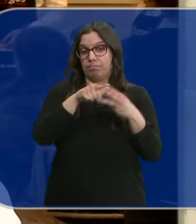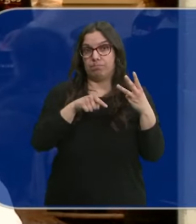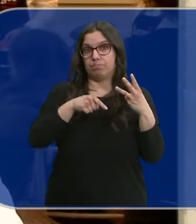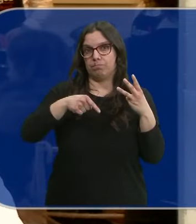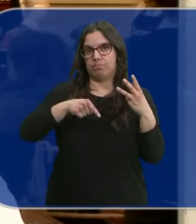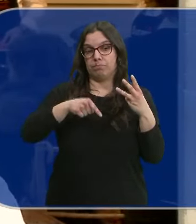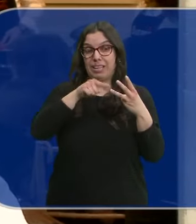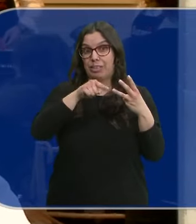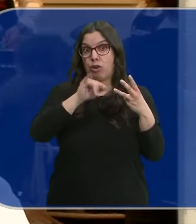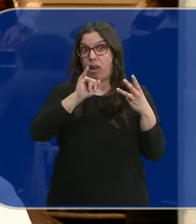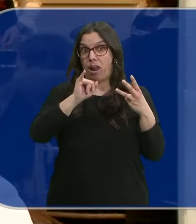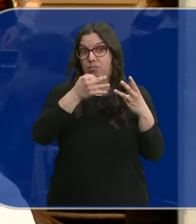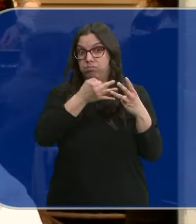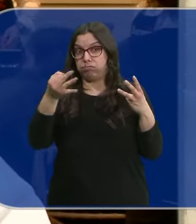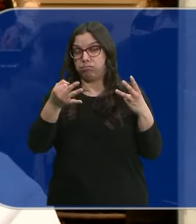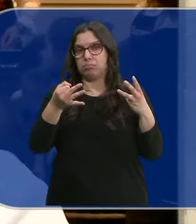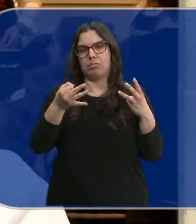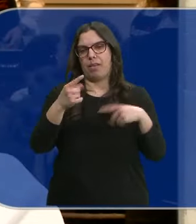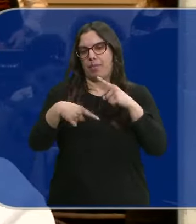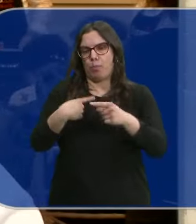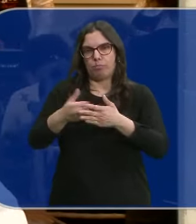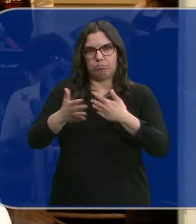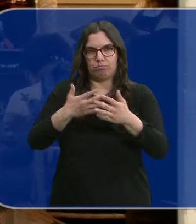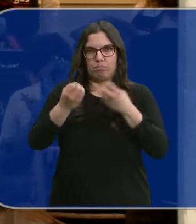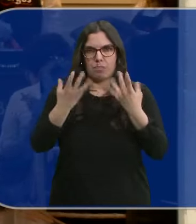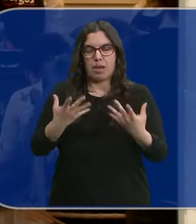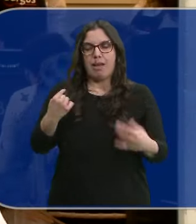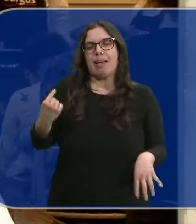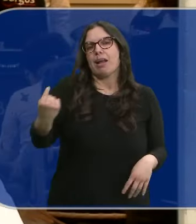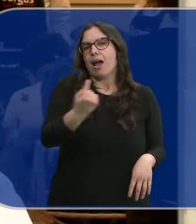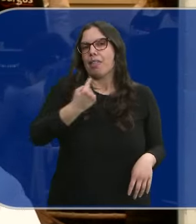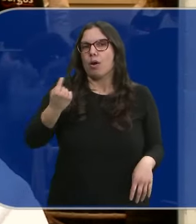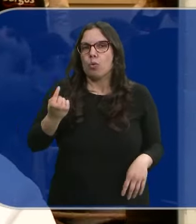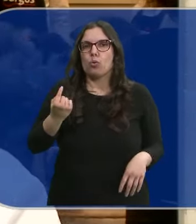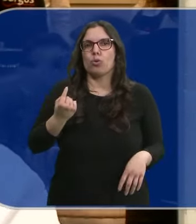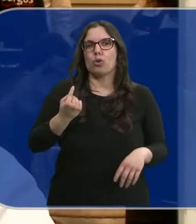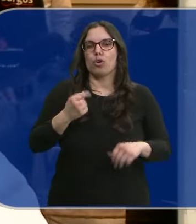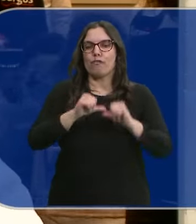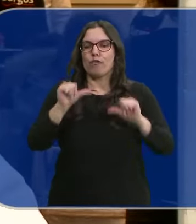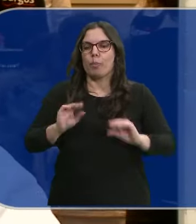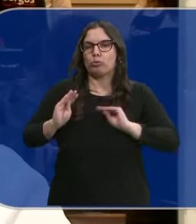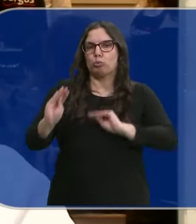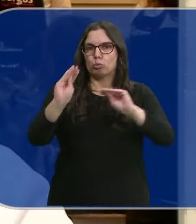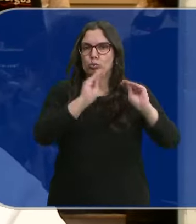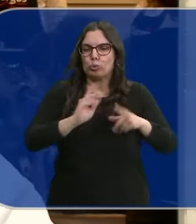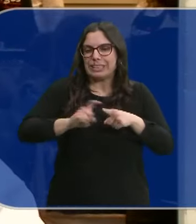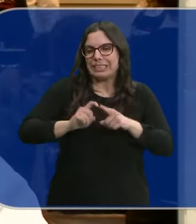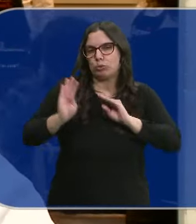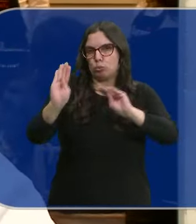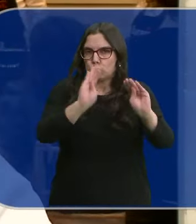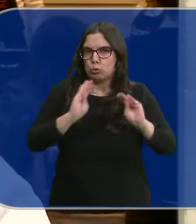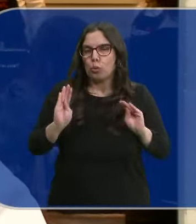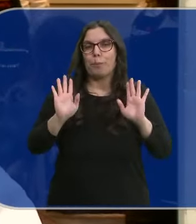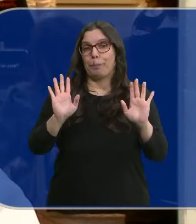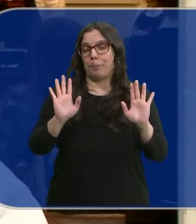Básicamente partiendo de ahí una buena manipulación. Cada uno tiene que llevar la tortilla a su terreno, hacer su tipo de tortilla.